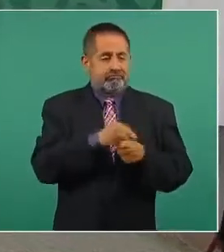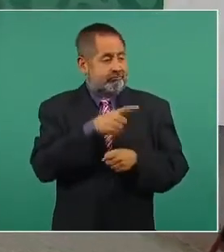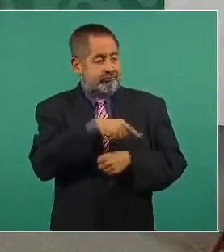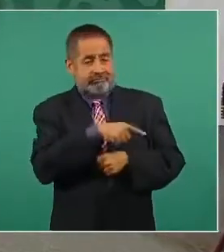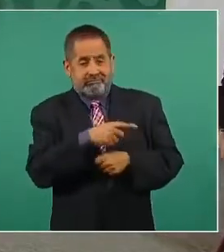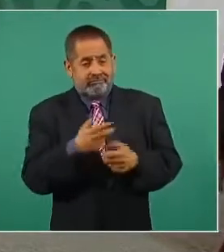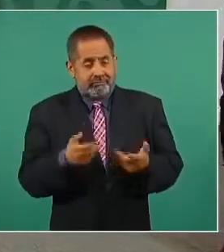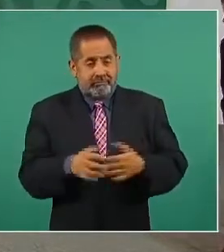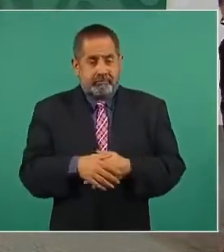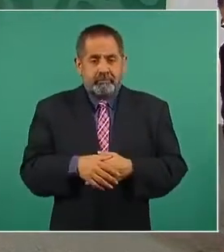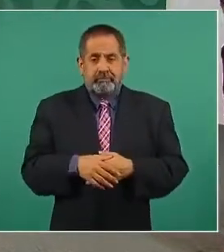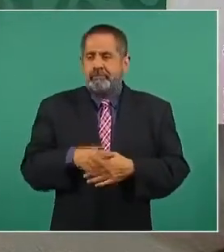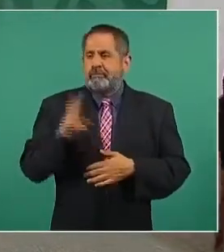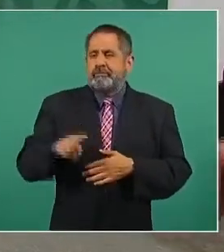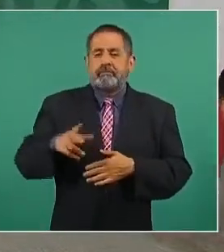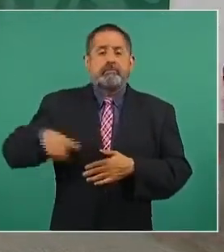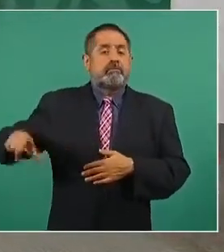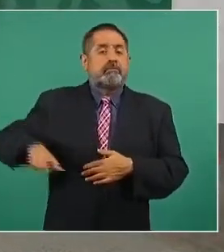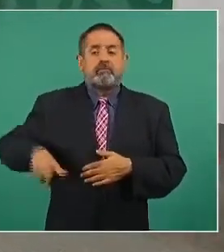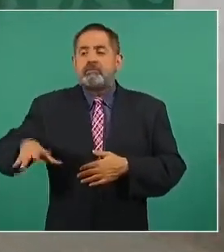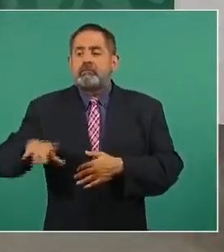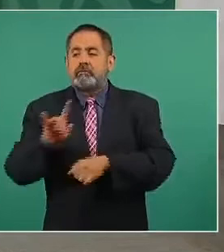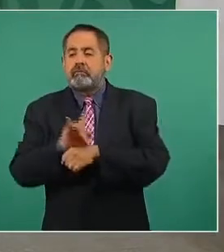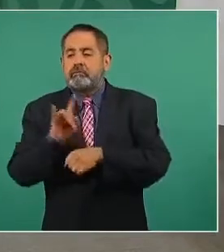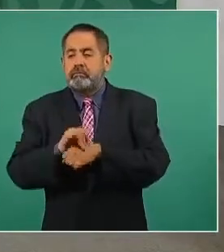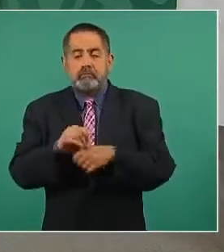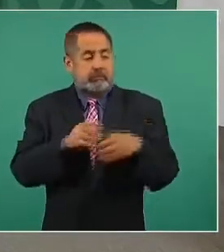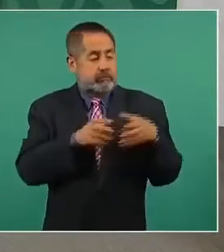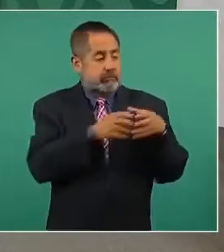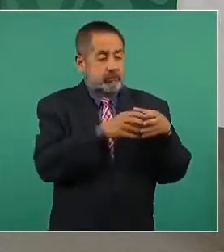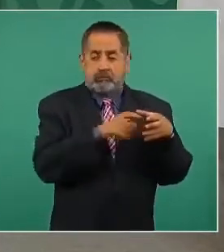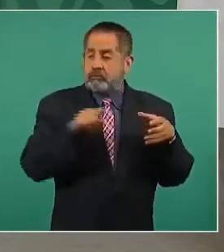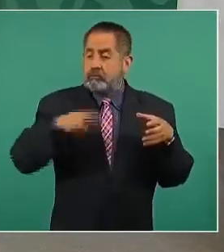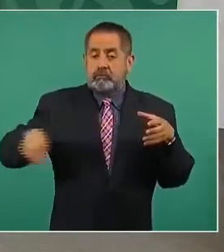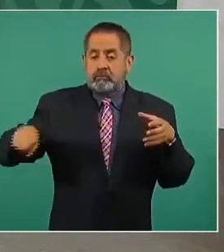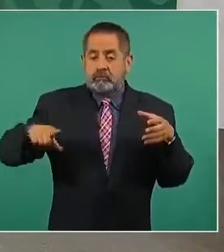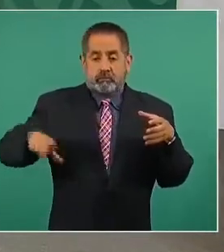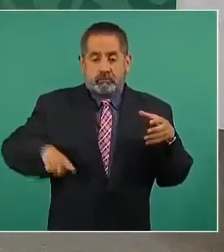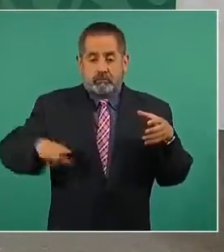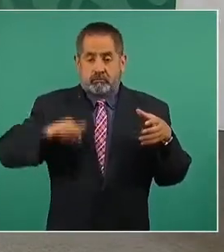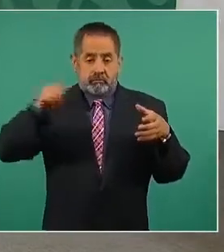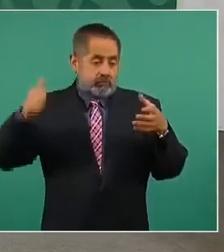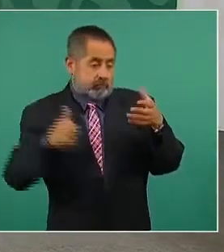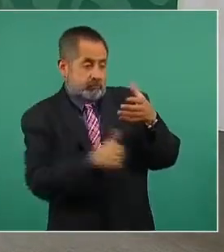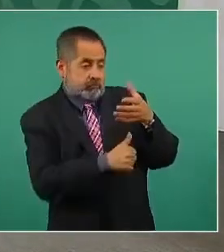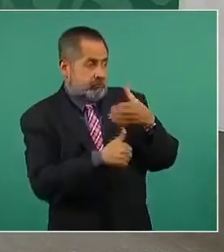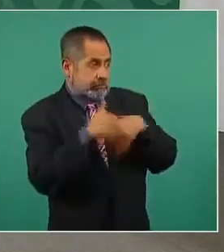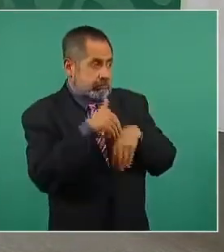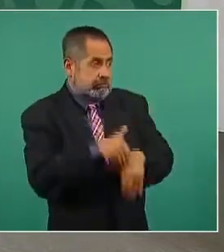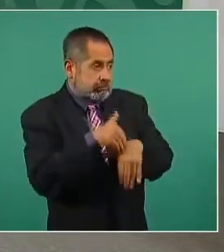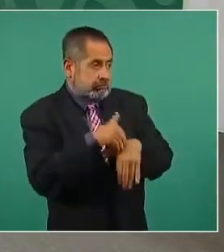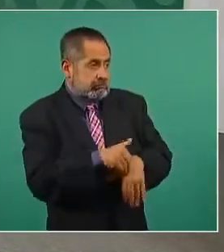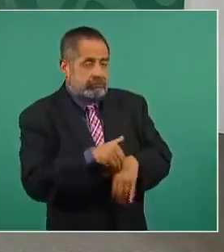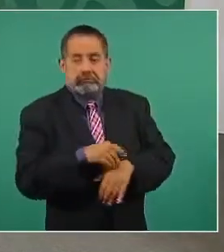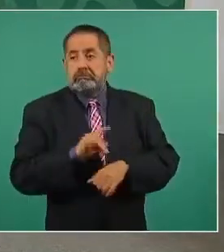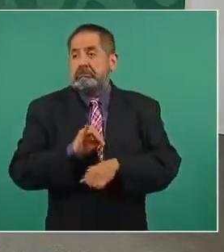Era un gobierno al servicio de una minoría, un gobierno faccioso,